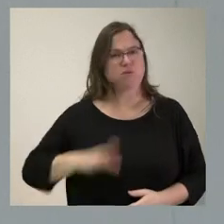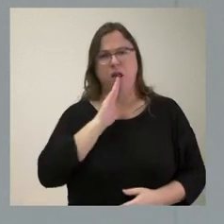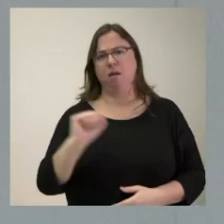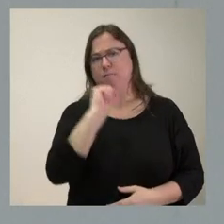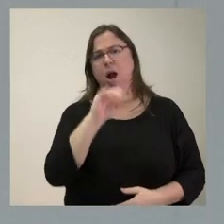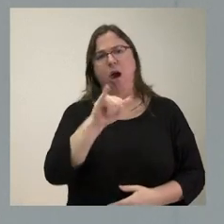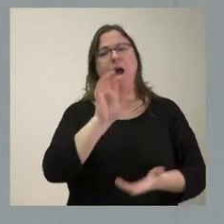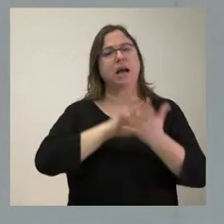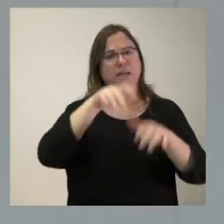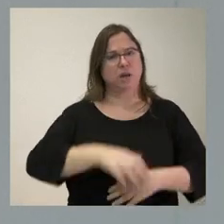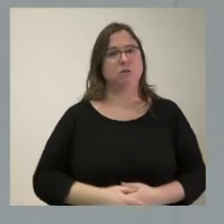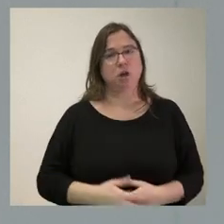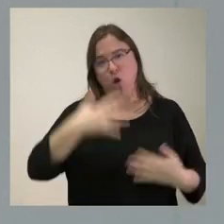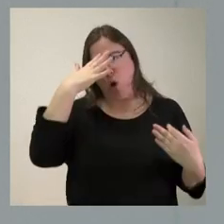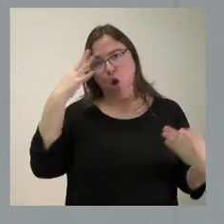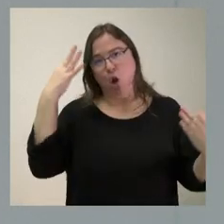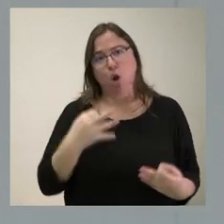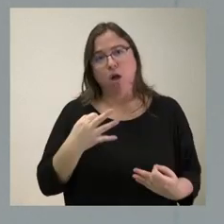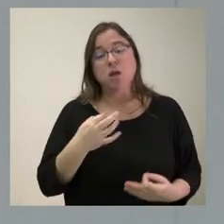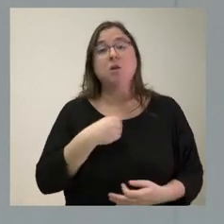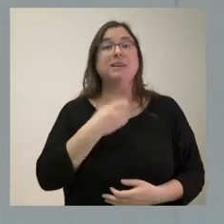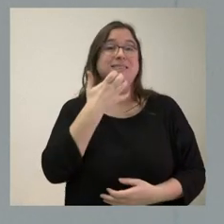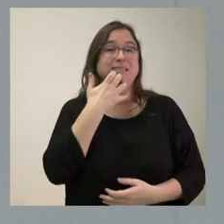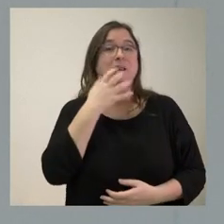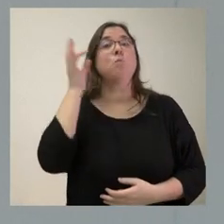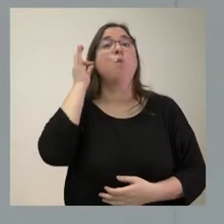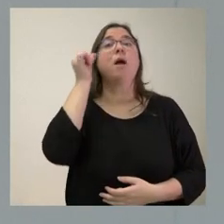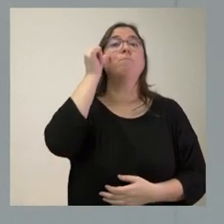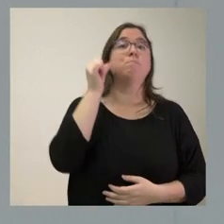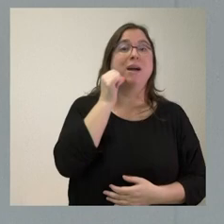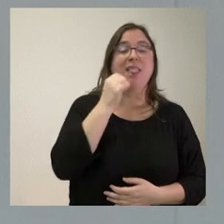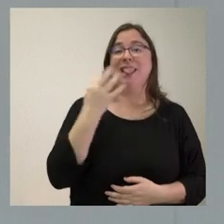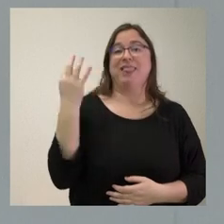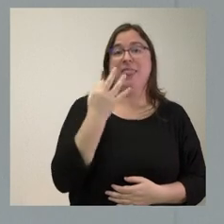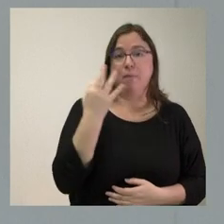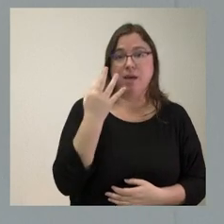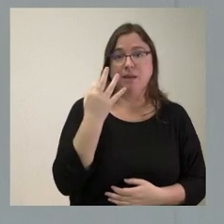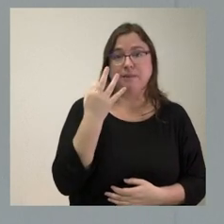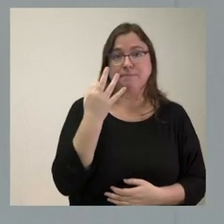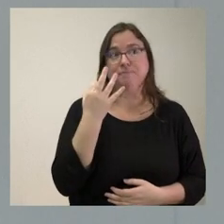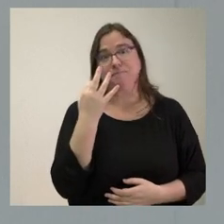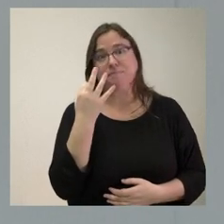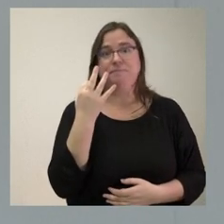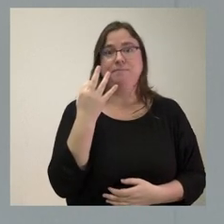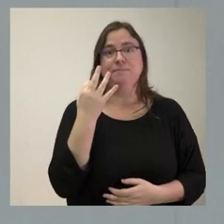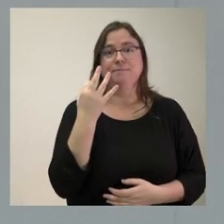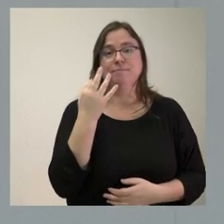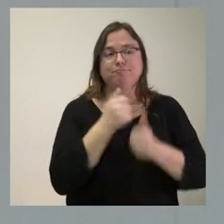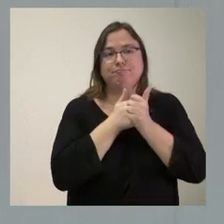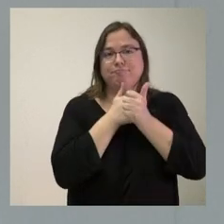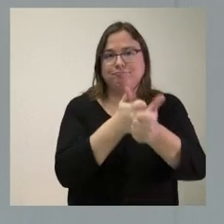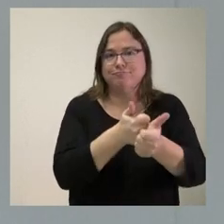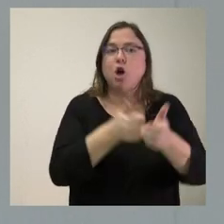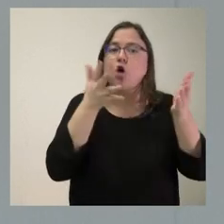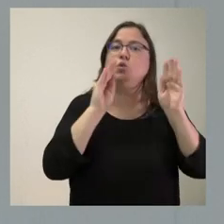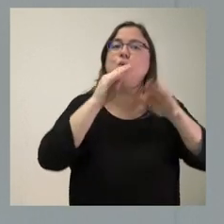Castilla y León. Y, lógicamente, yo creo que cuando una mujer está embarazada, lo que tiene que hacer es estar siguiendo el consejo de